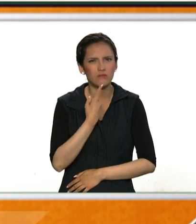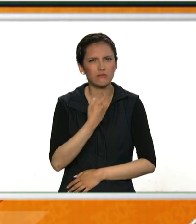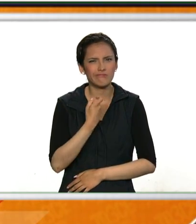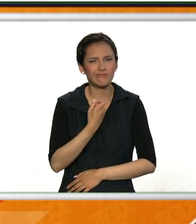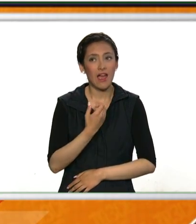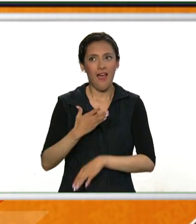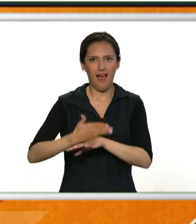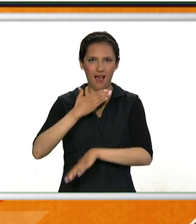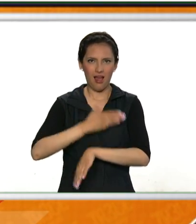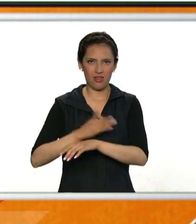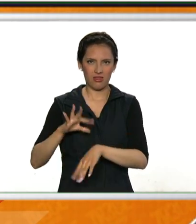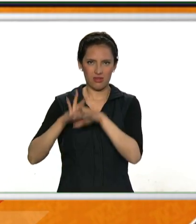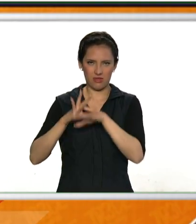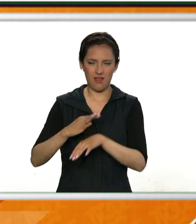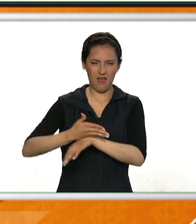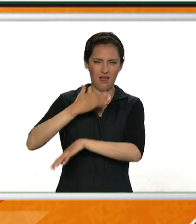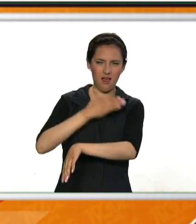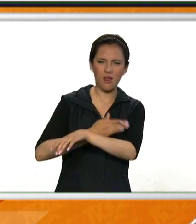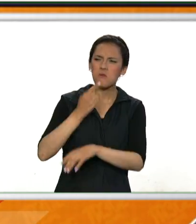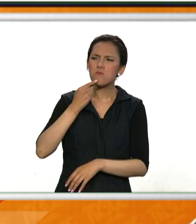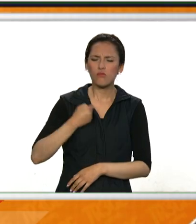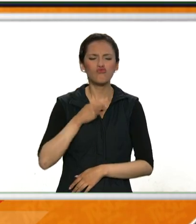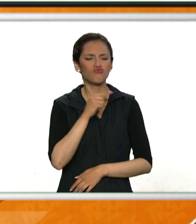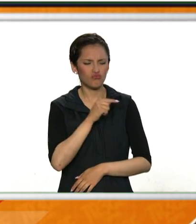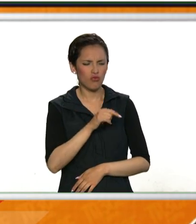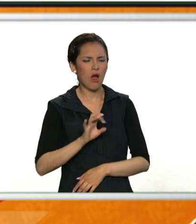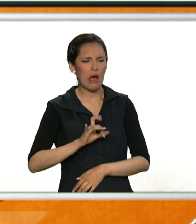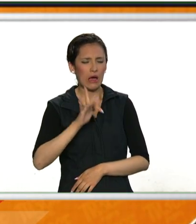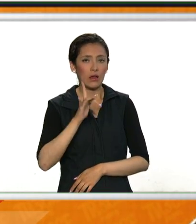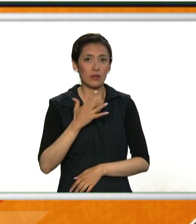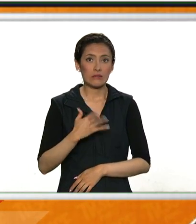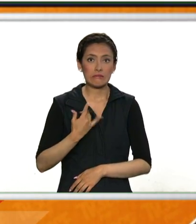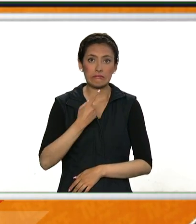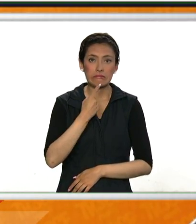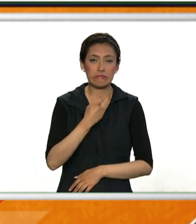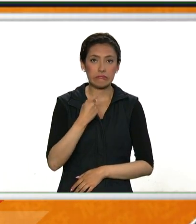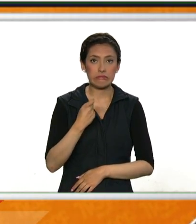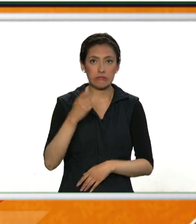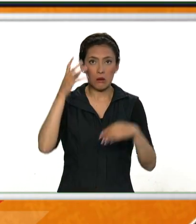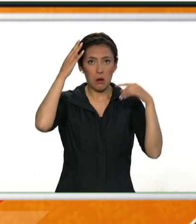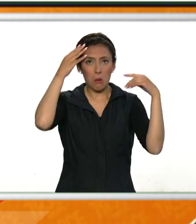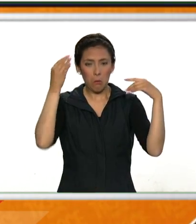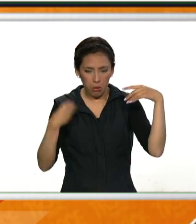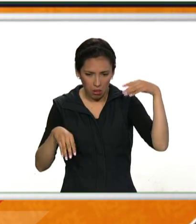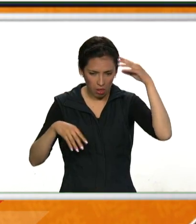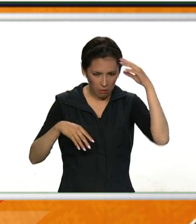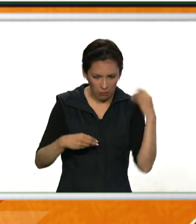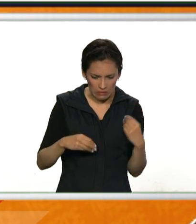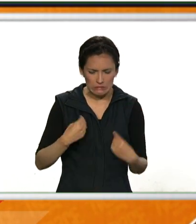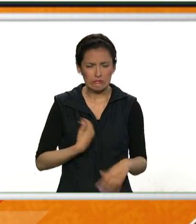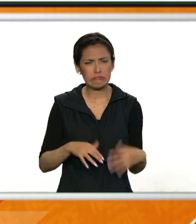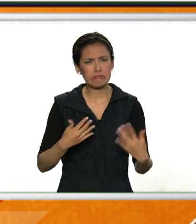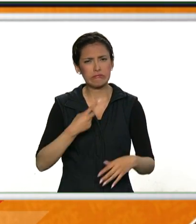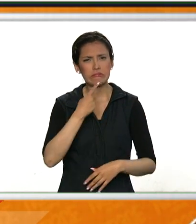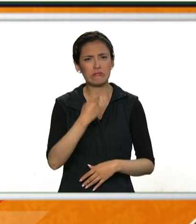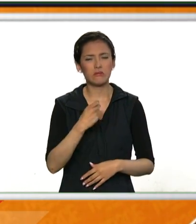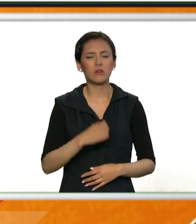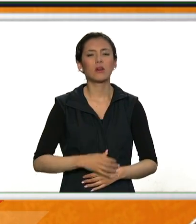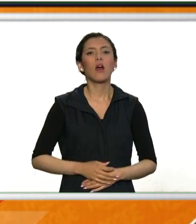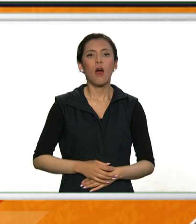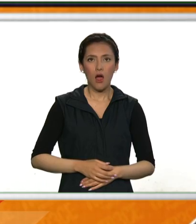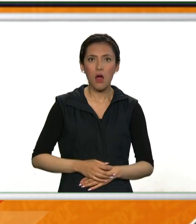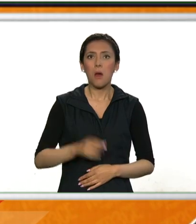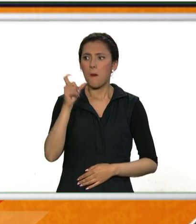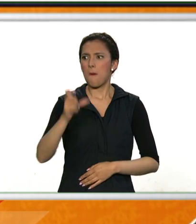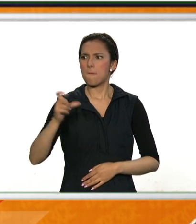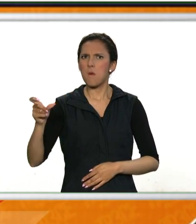cáncer, algo del más duro que le da a uno es la caída del cabello. Este año estamos esperando más de 200 donantes, vamos